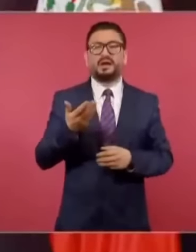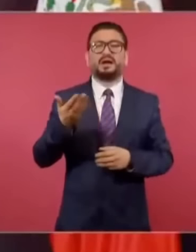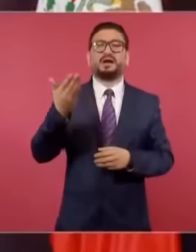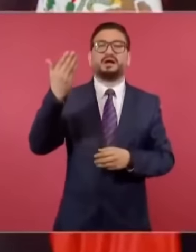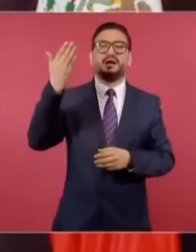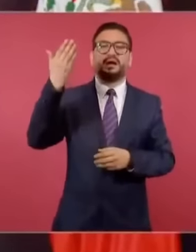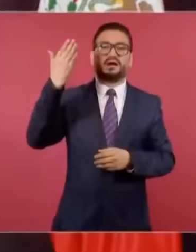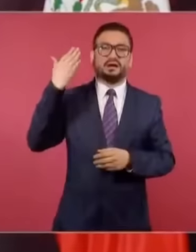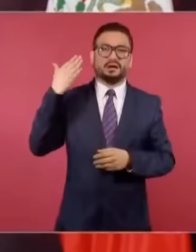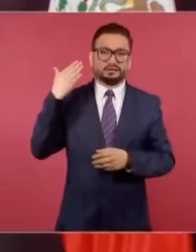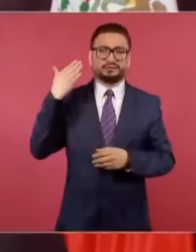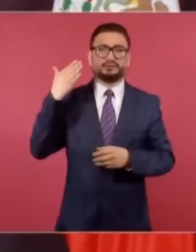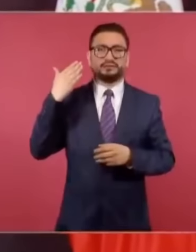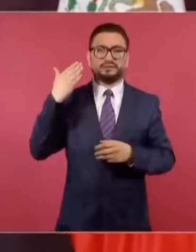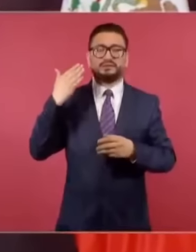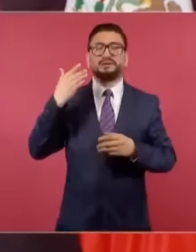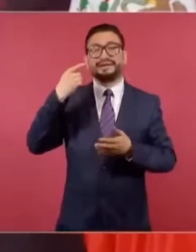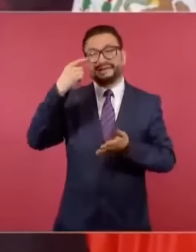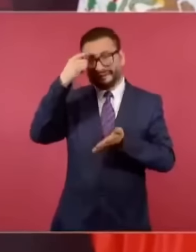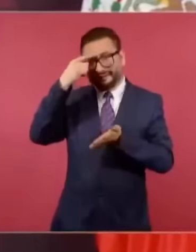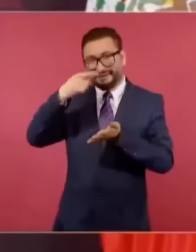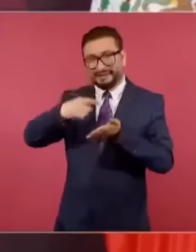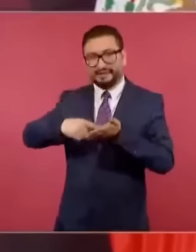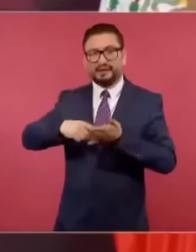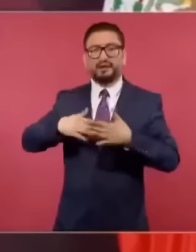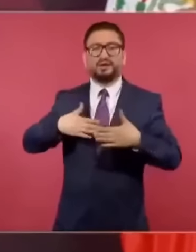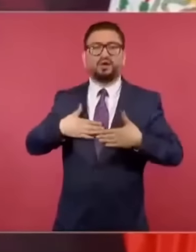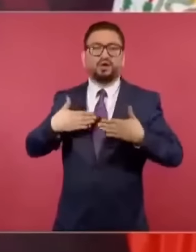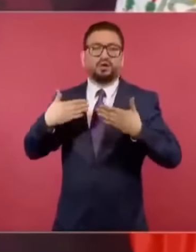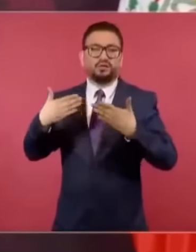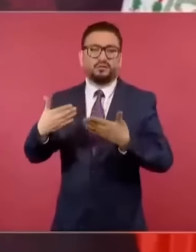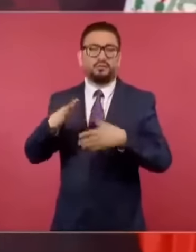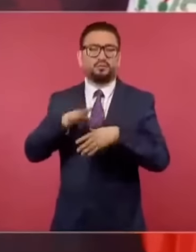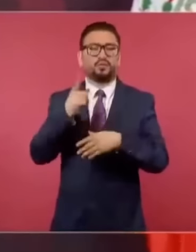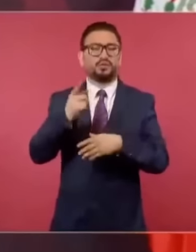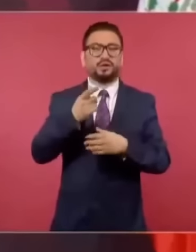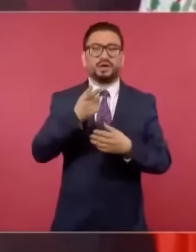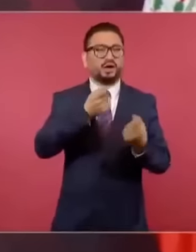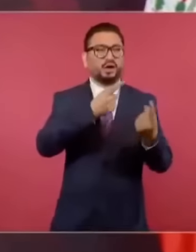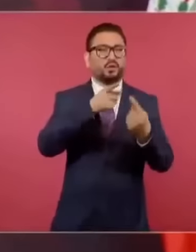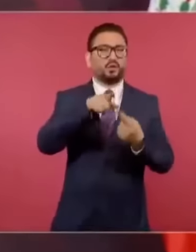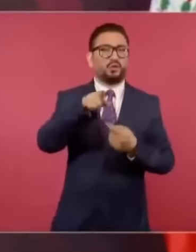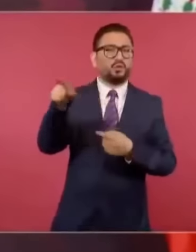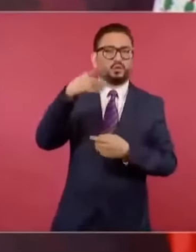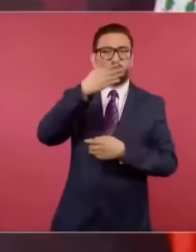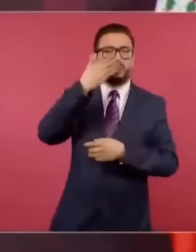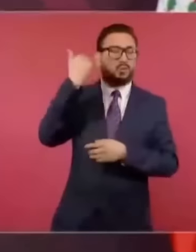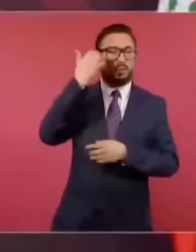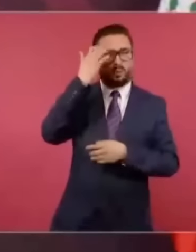un poco más de credibilidad porque no se sabía quiénes eran.